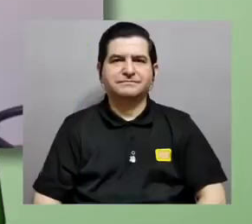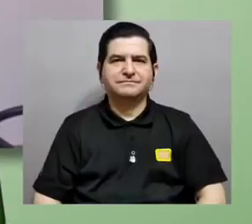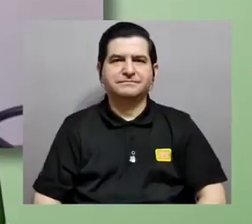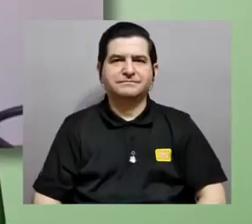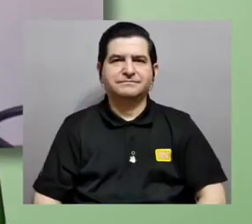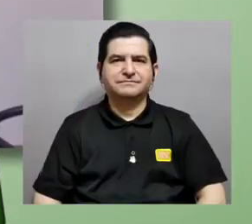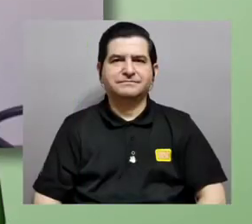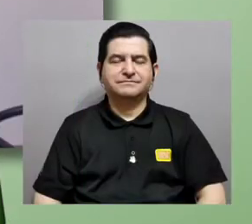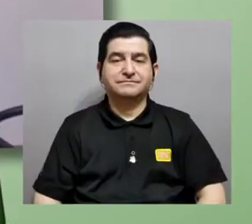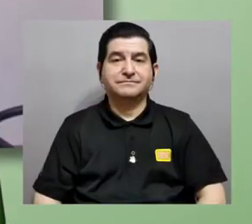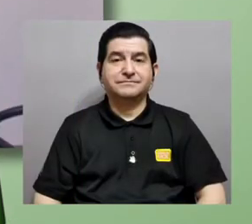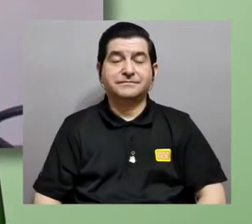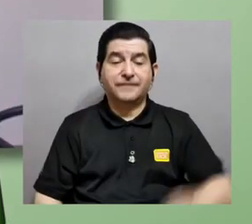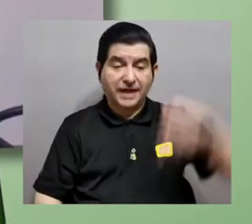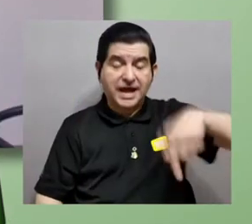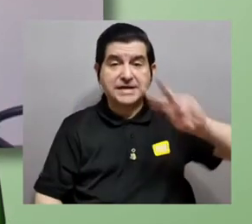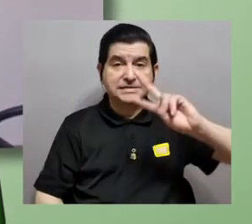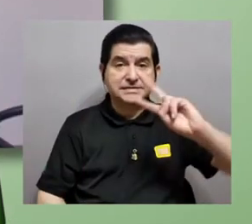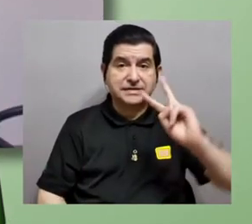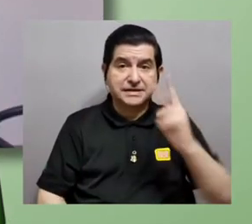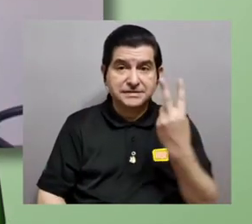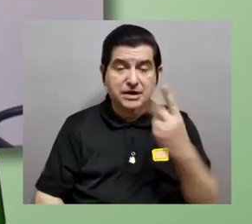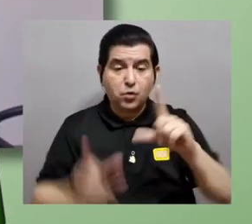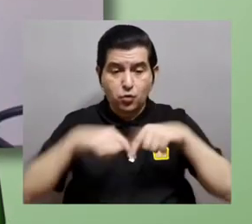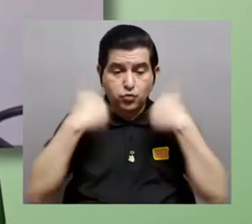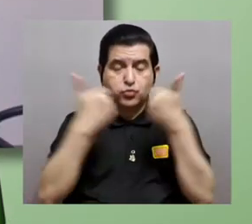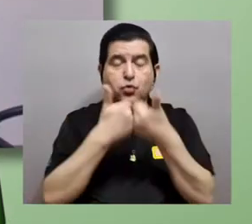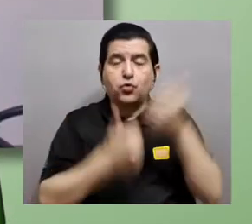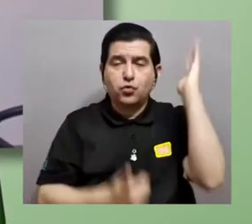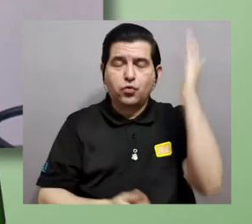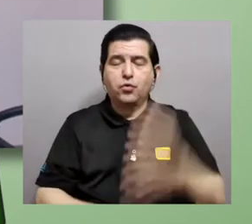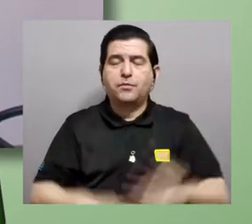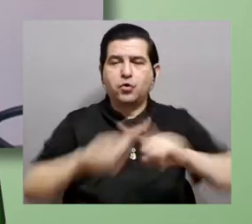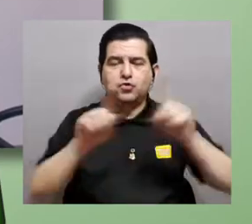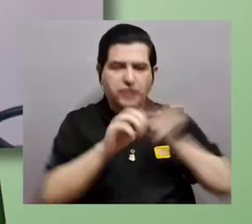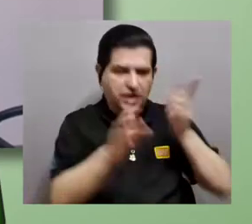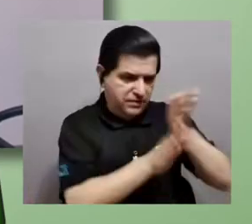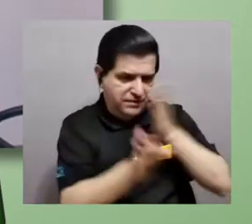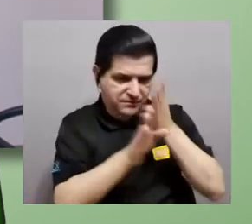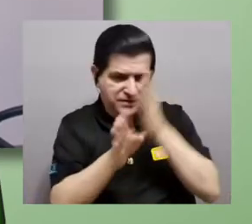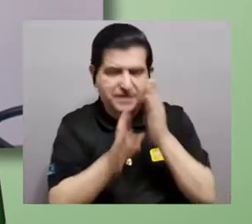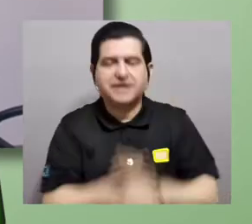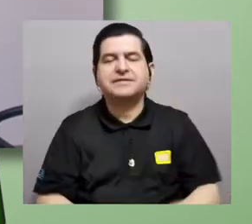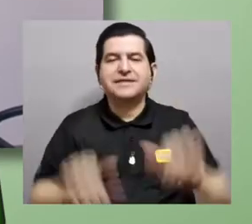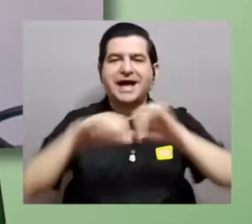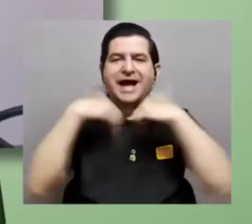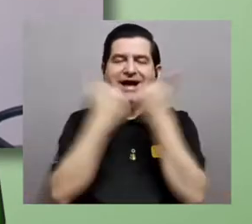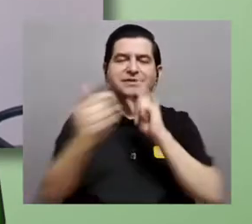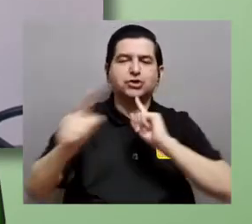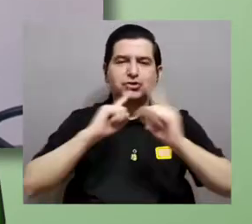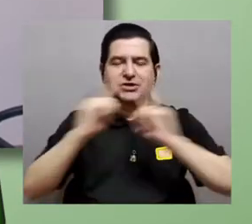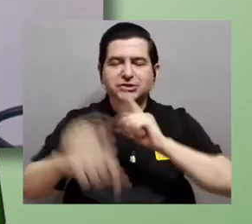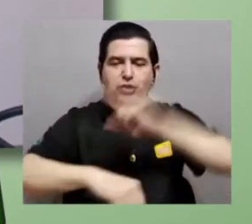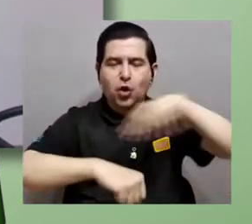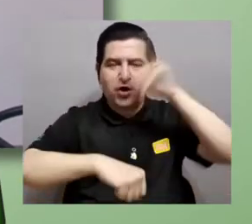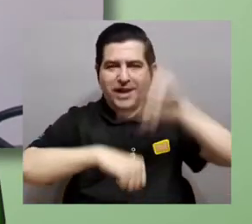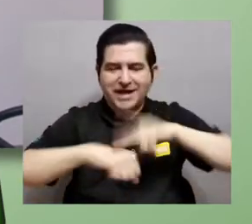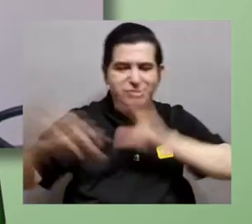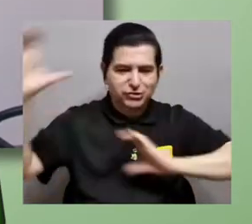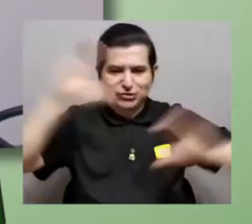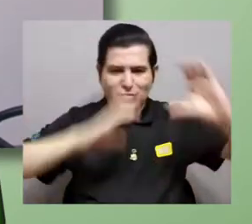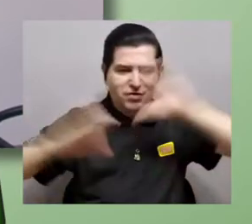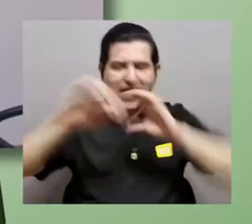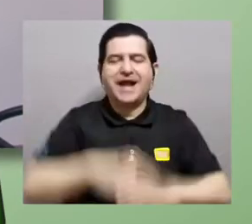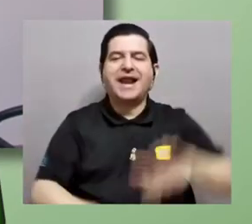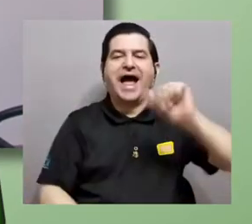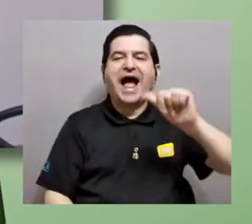Este es el segundo ciclo de conferencias interdisciplinarias de la Asociación para la Divulgación Nacional de las Ciencias